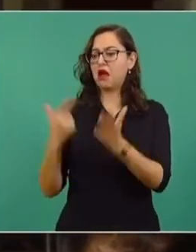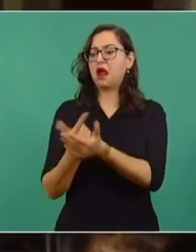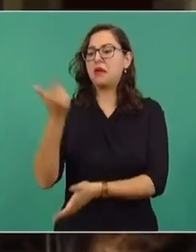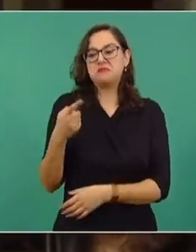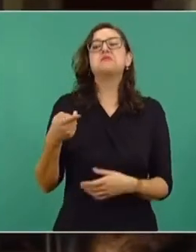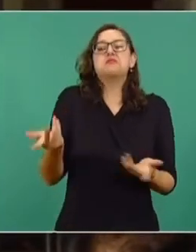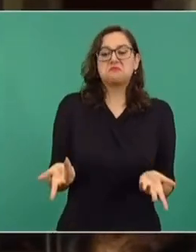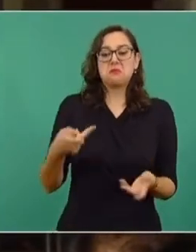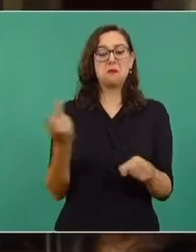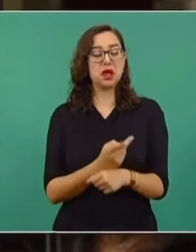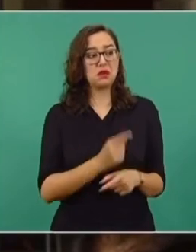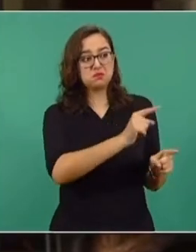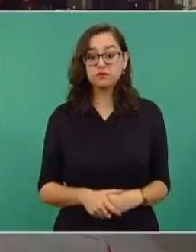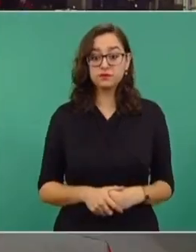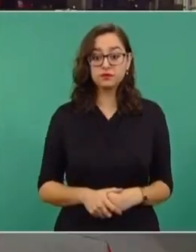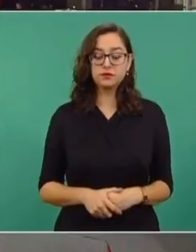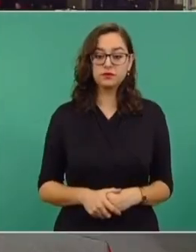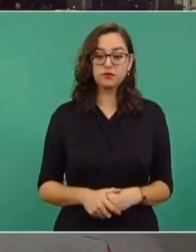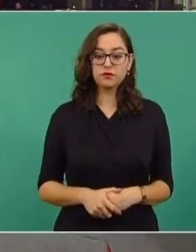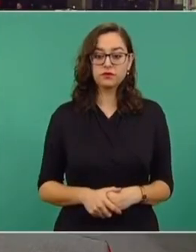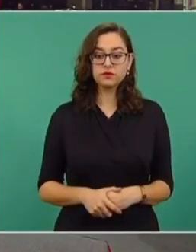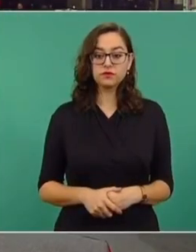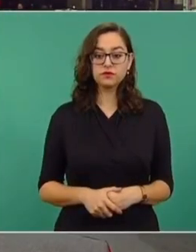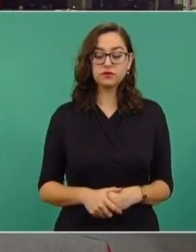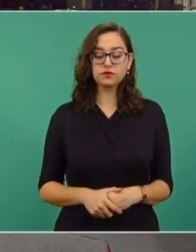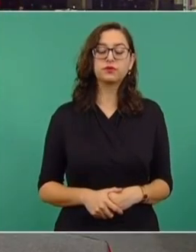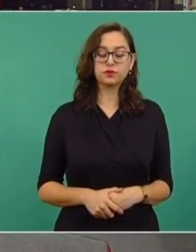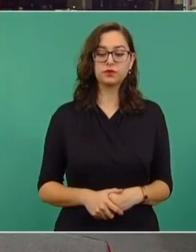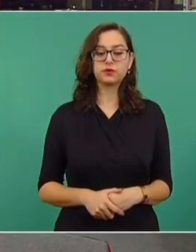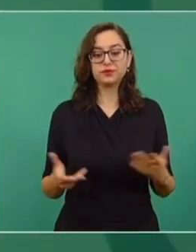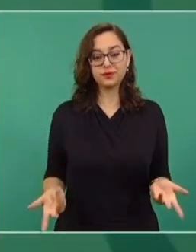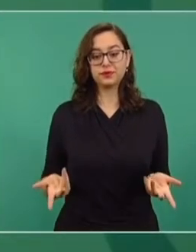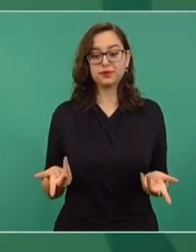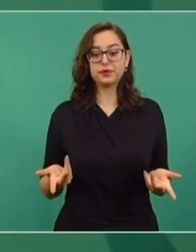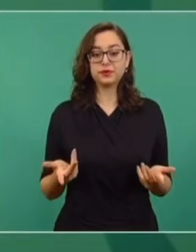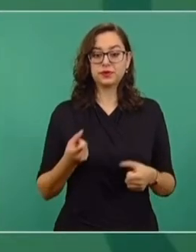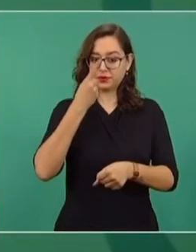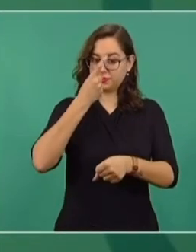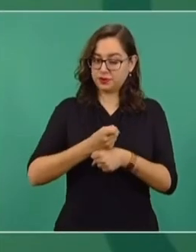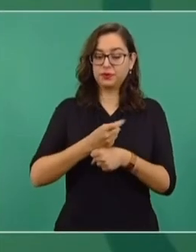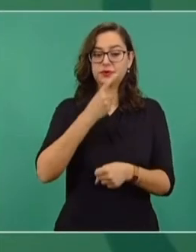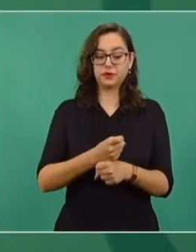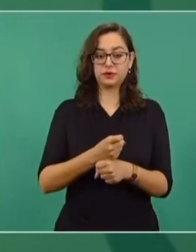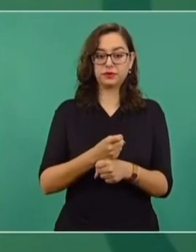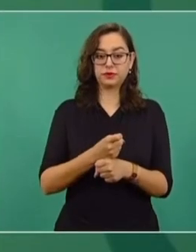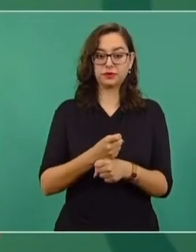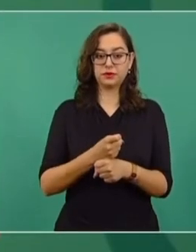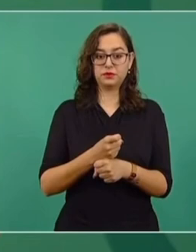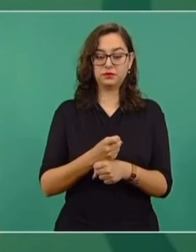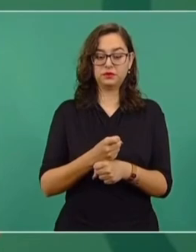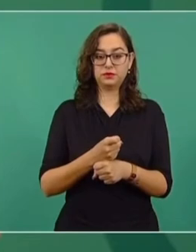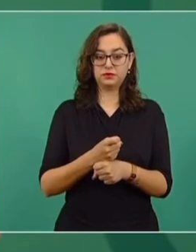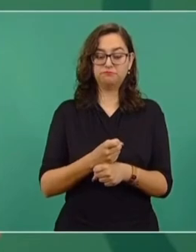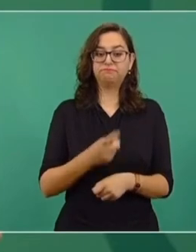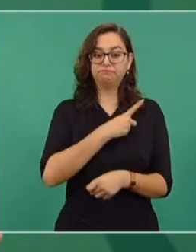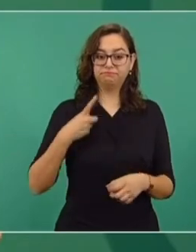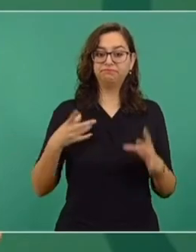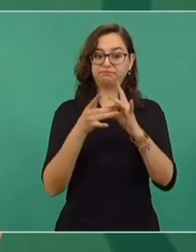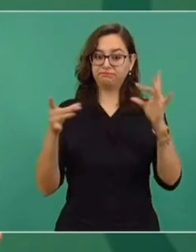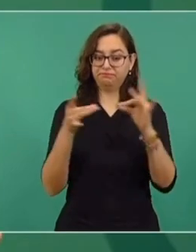si hay algún dato de algún funcionario que ya haya sido castigado. Sí, es que primero se tiene que tomar en cuenta que existe